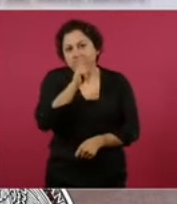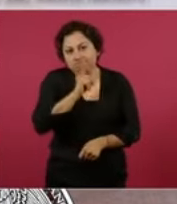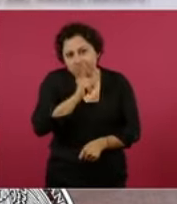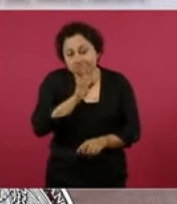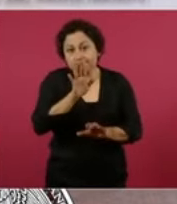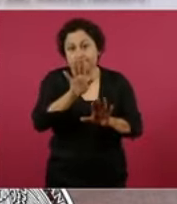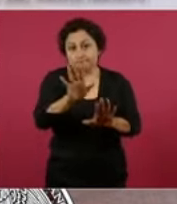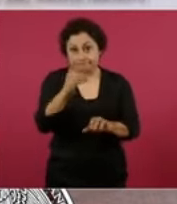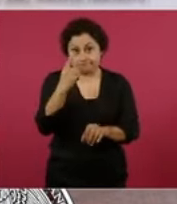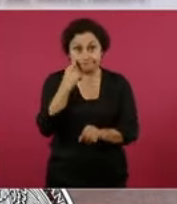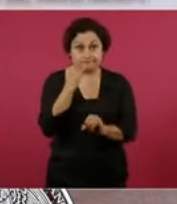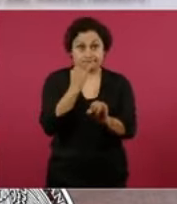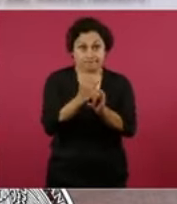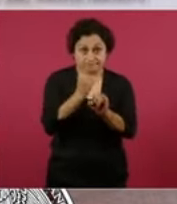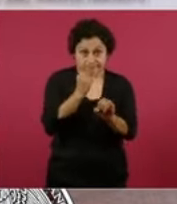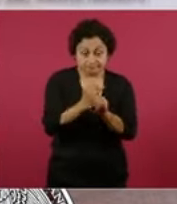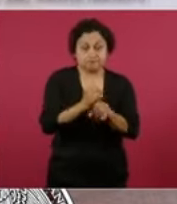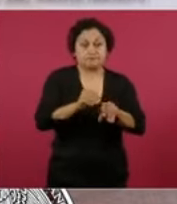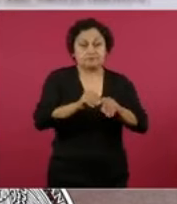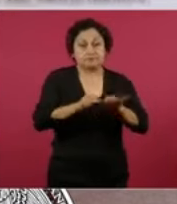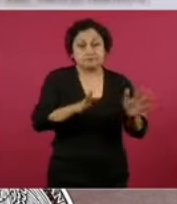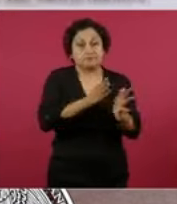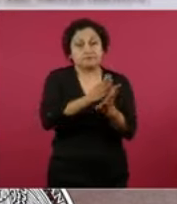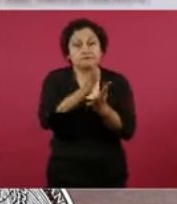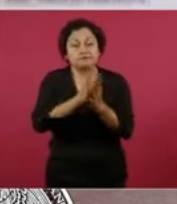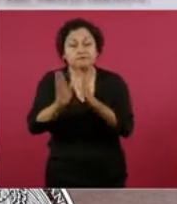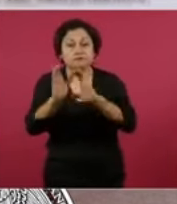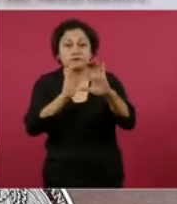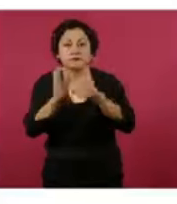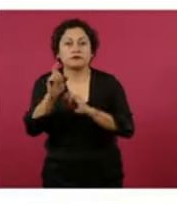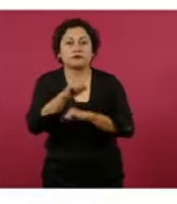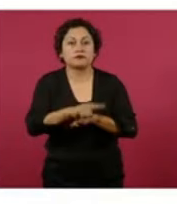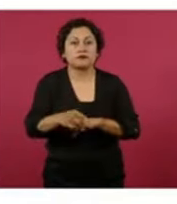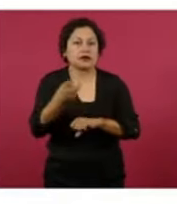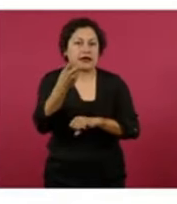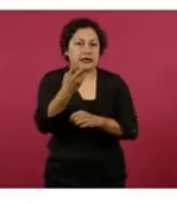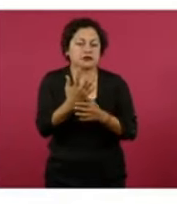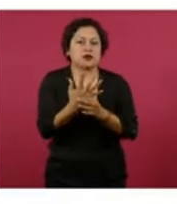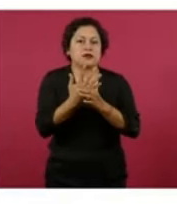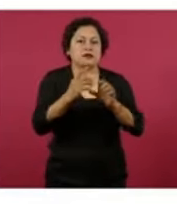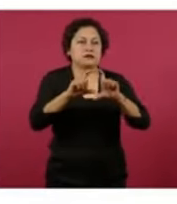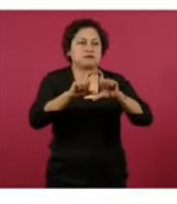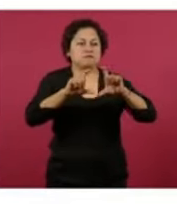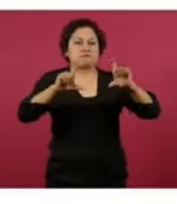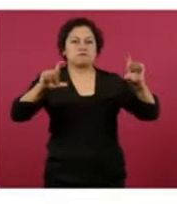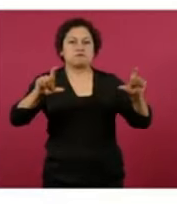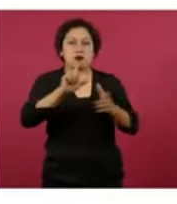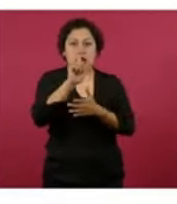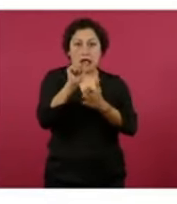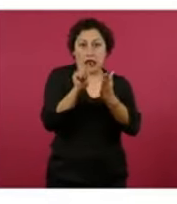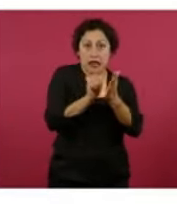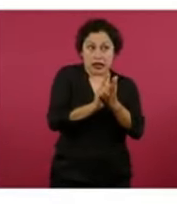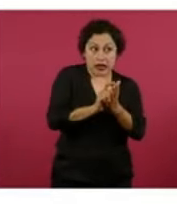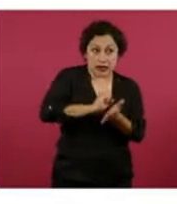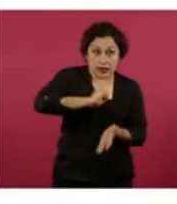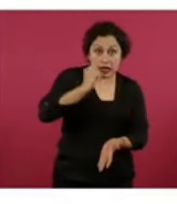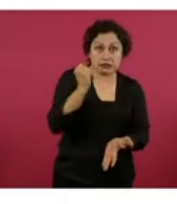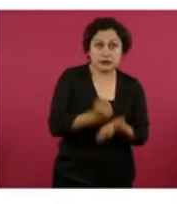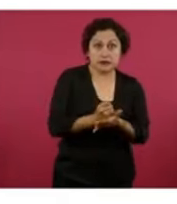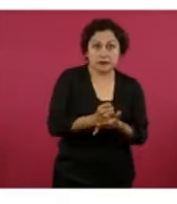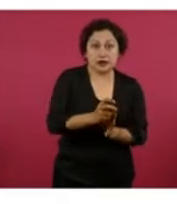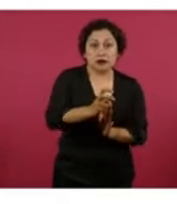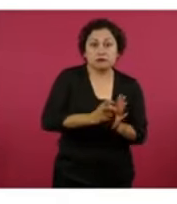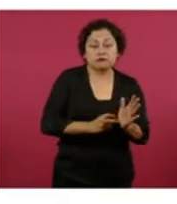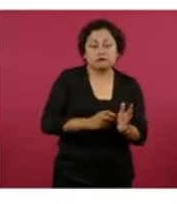sociales se dijo que se devaluaría el peso si se aprobaba la reforma al Poder Judicial, pero no ha sido así, como decía.